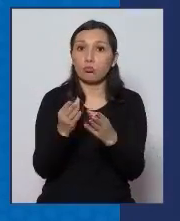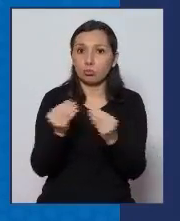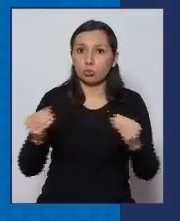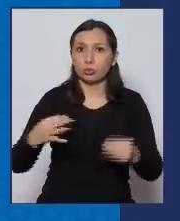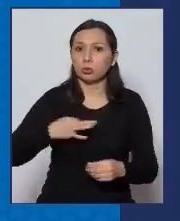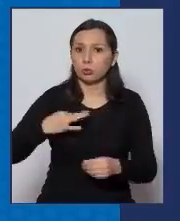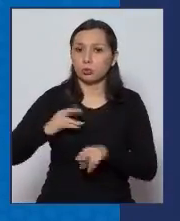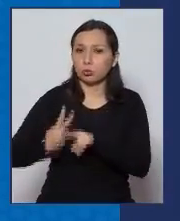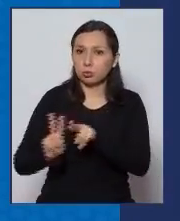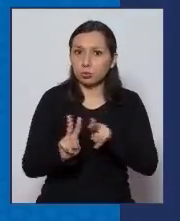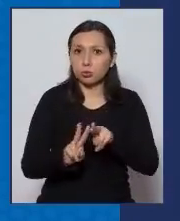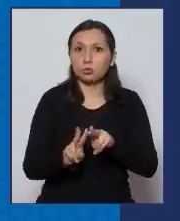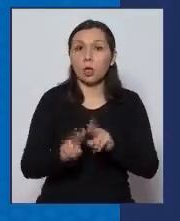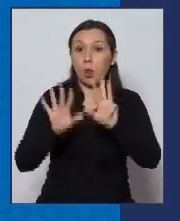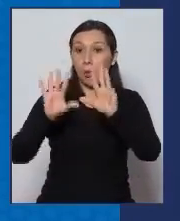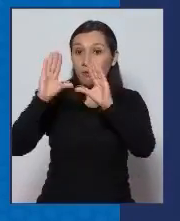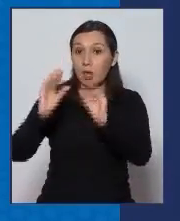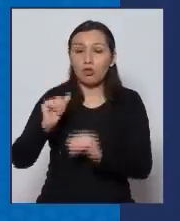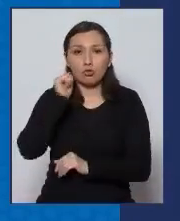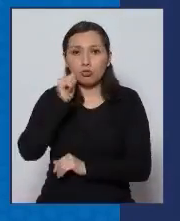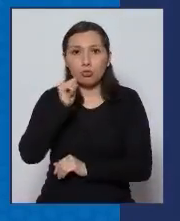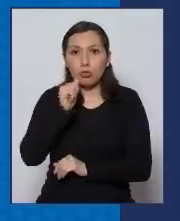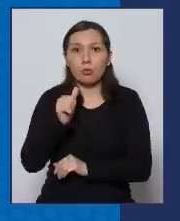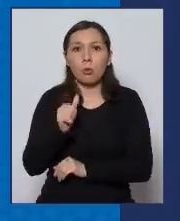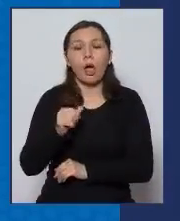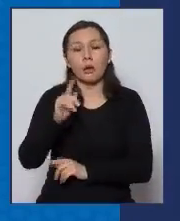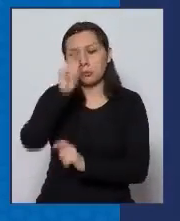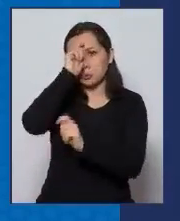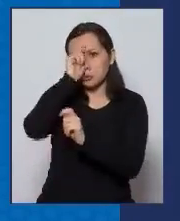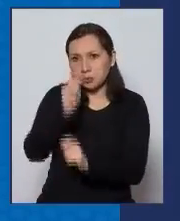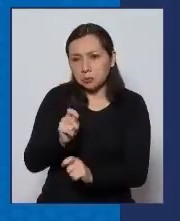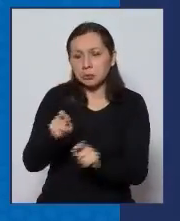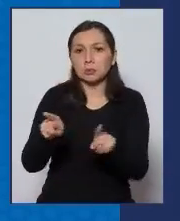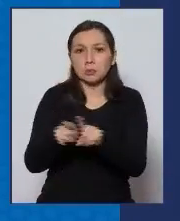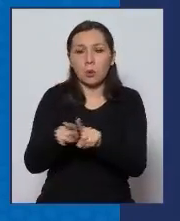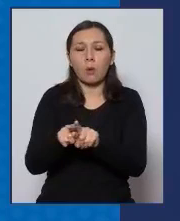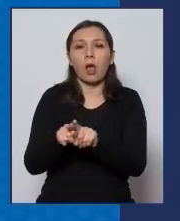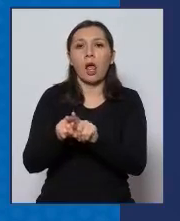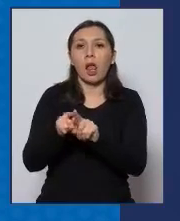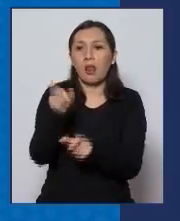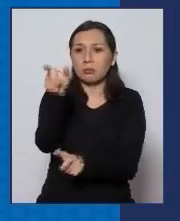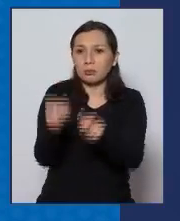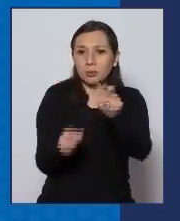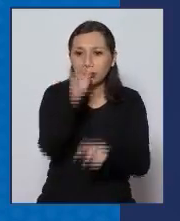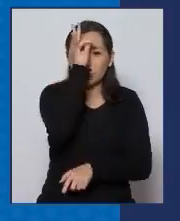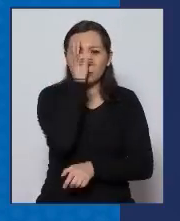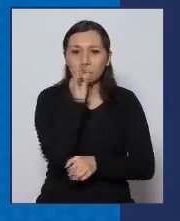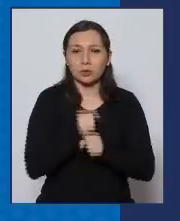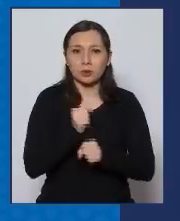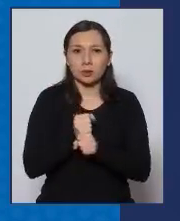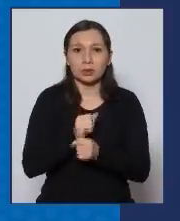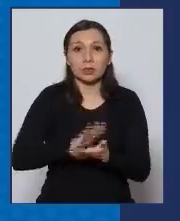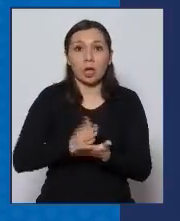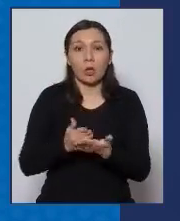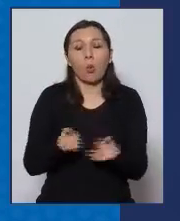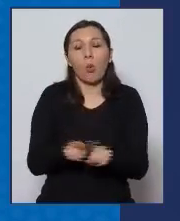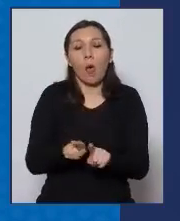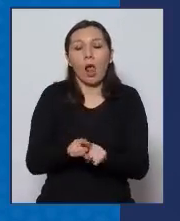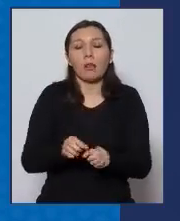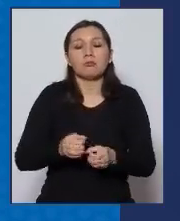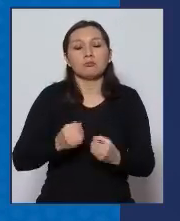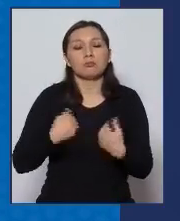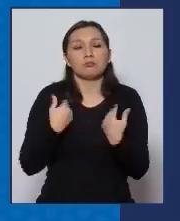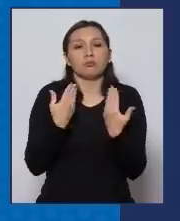ciudadanos hacen a las 9 de la noche y todos los días, en reconocer en los trabajadores de salud una actitud